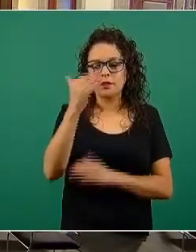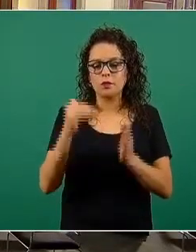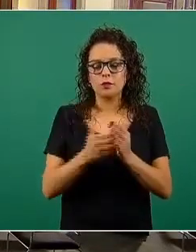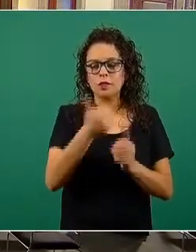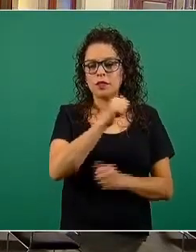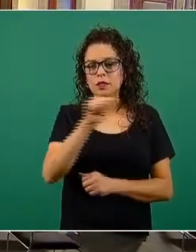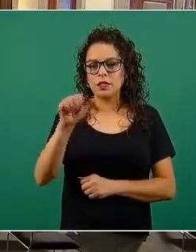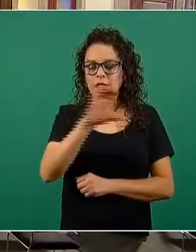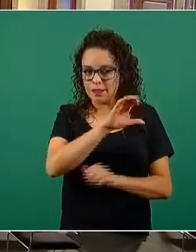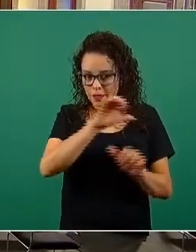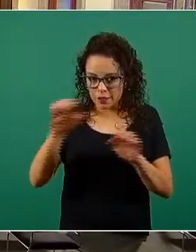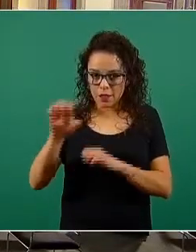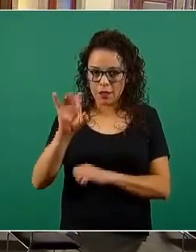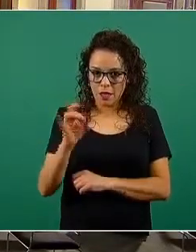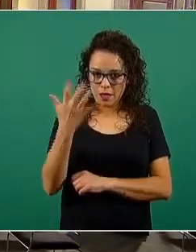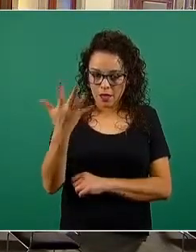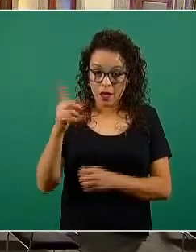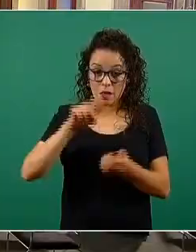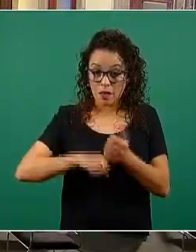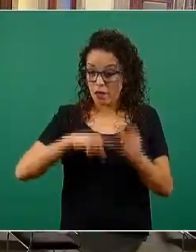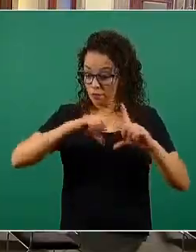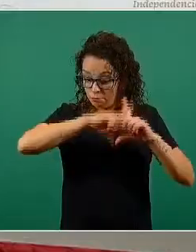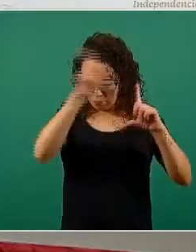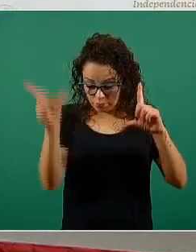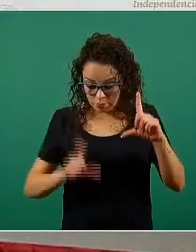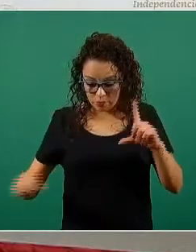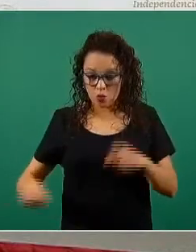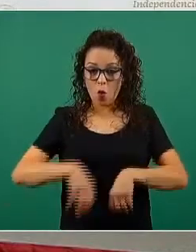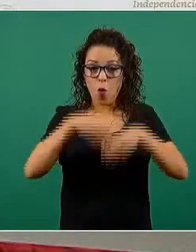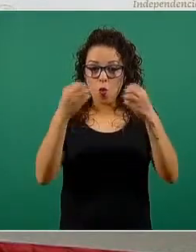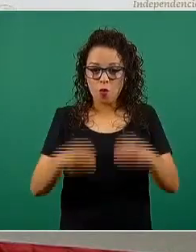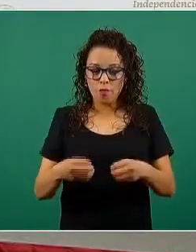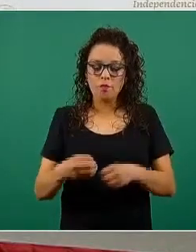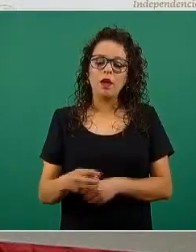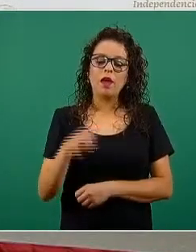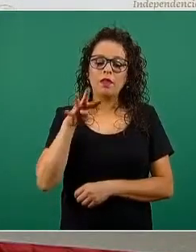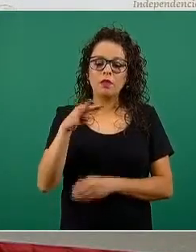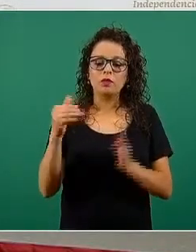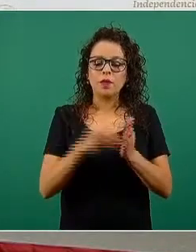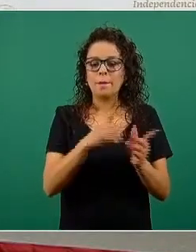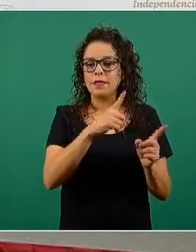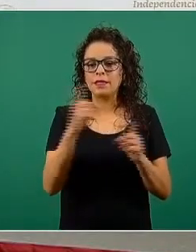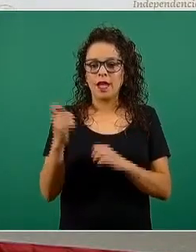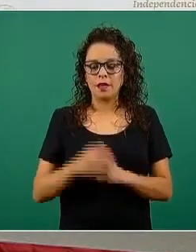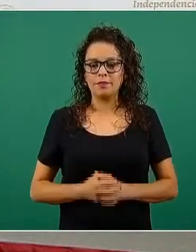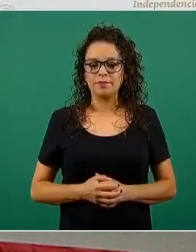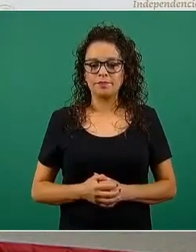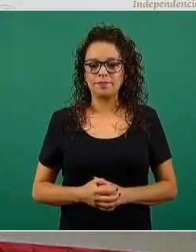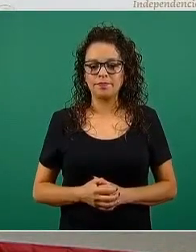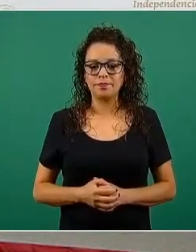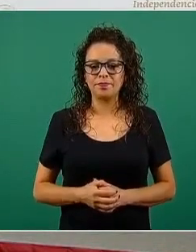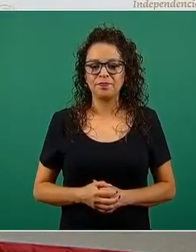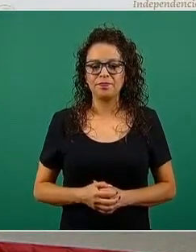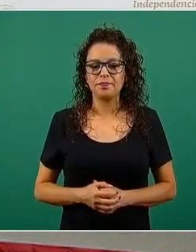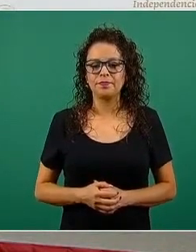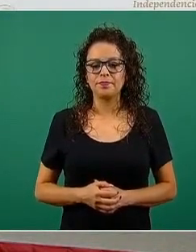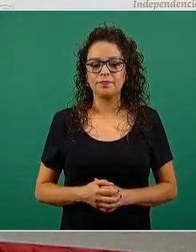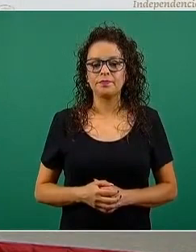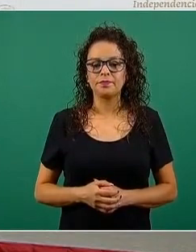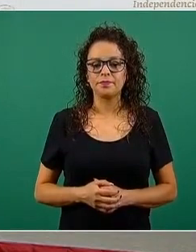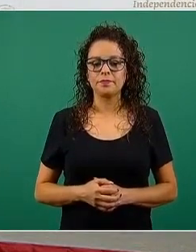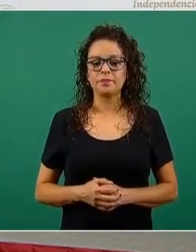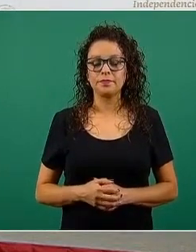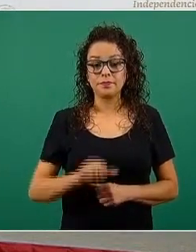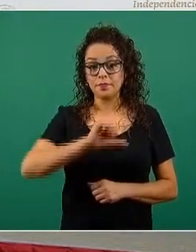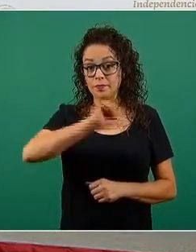de las cuales ocupadas a nivel nacional están 19 mil 100. La siguiente, por favor. La siguiente que es